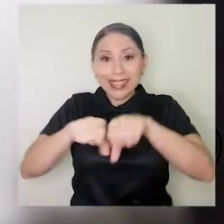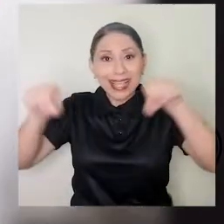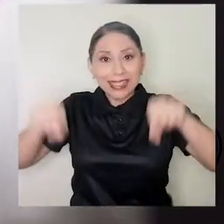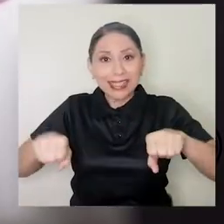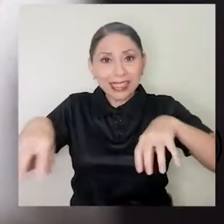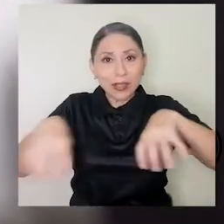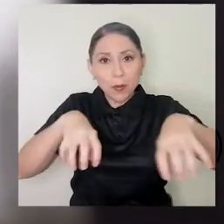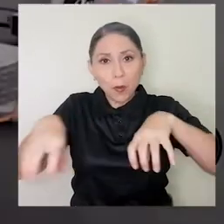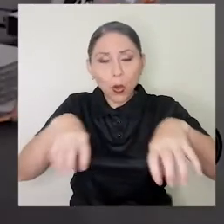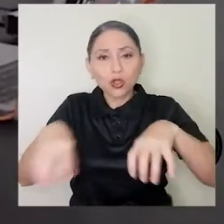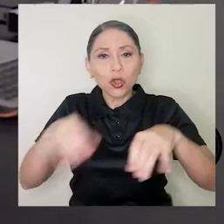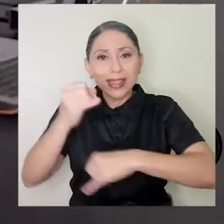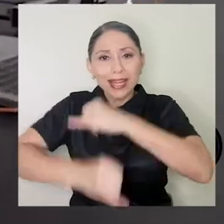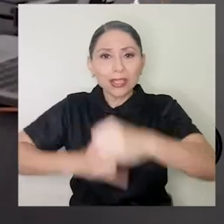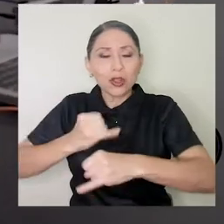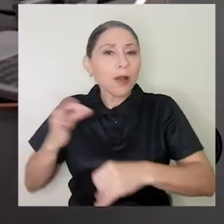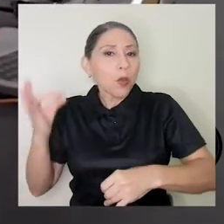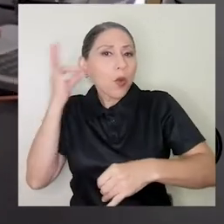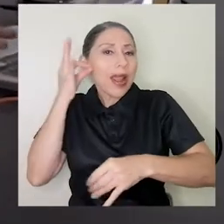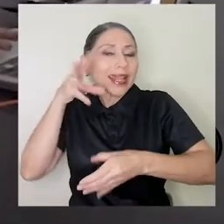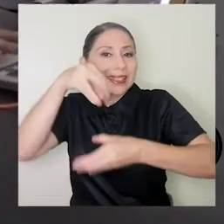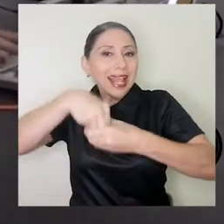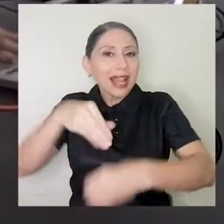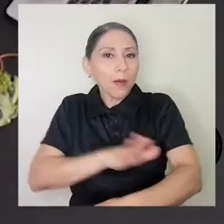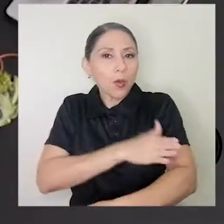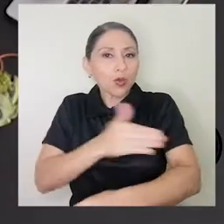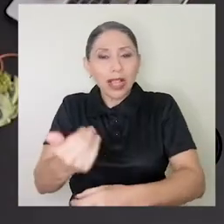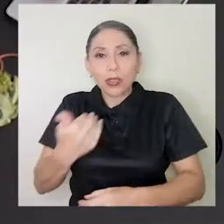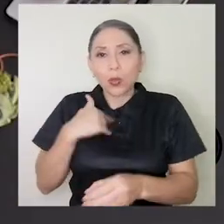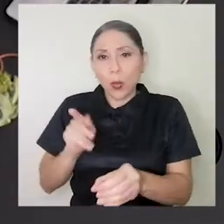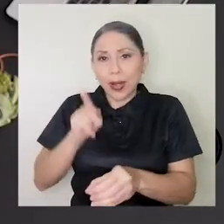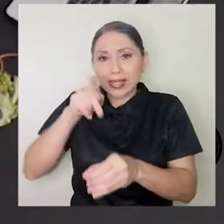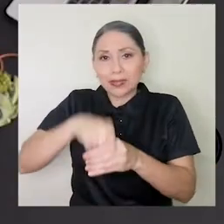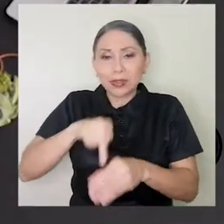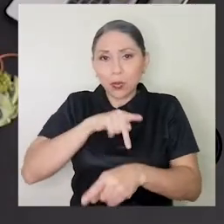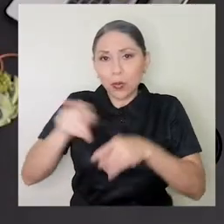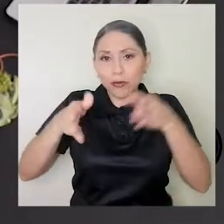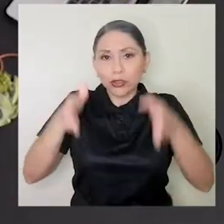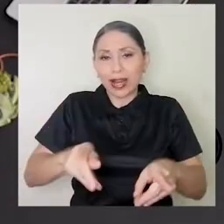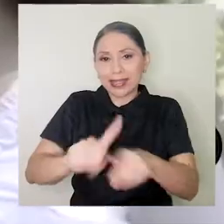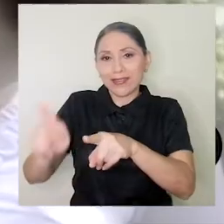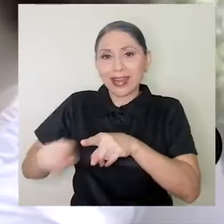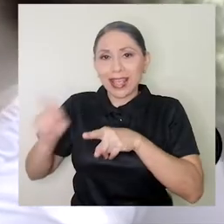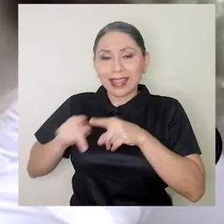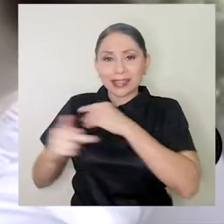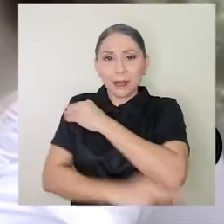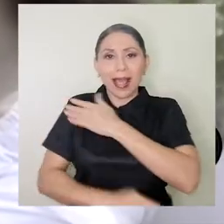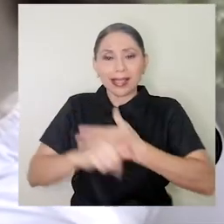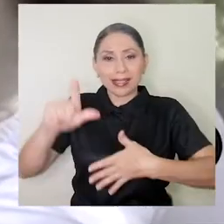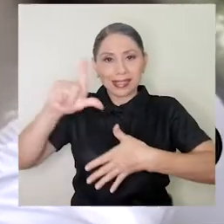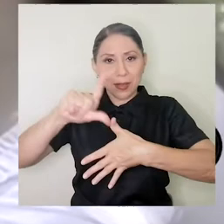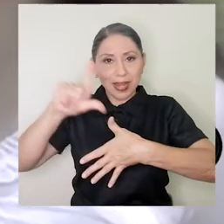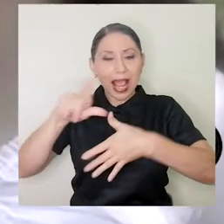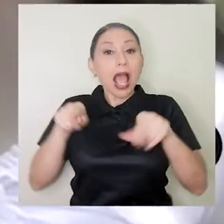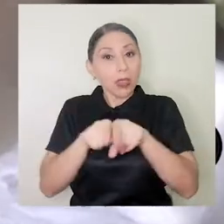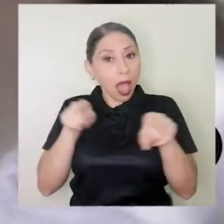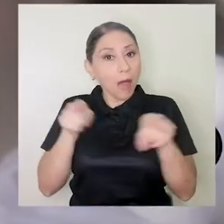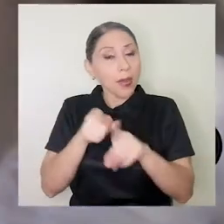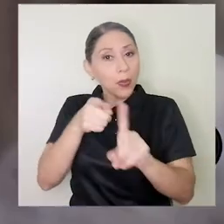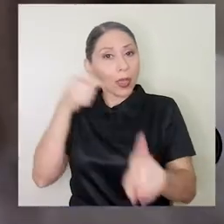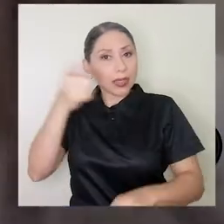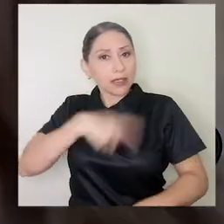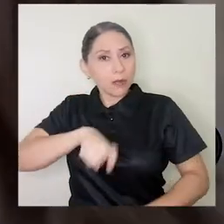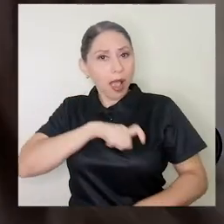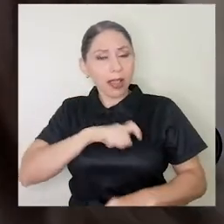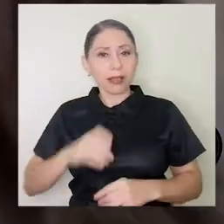internacional de mujeres en la música contó con la participación de profesionales de diferentes países de América Latina, incluso